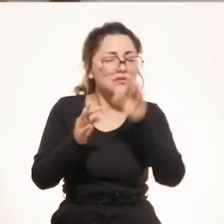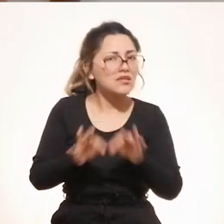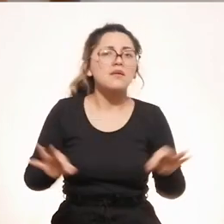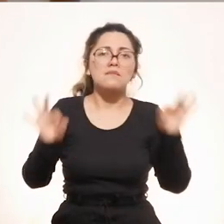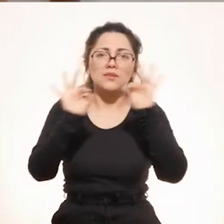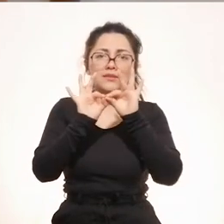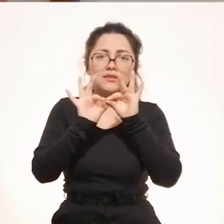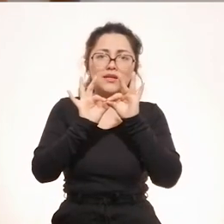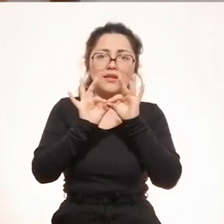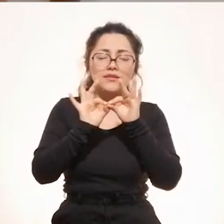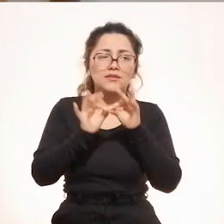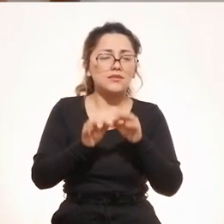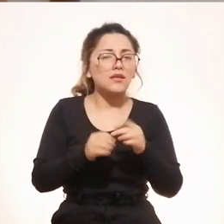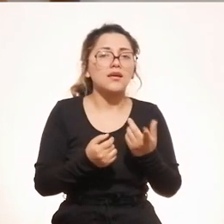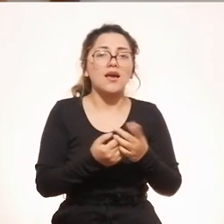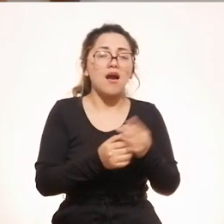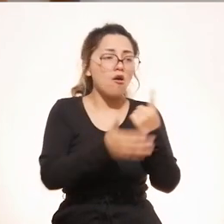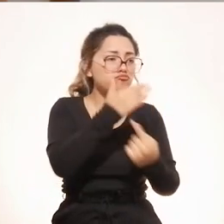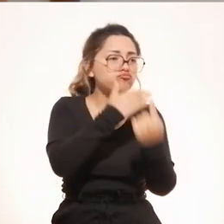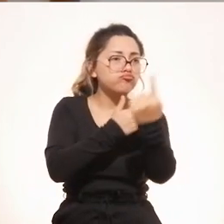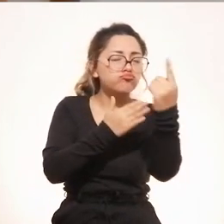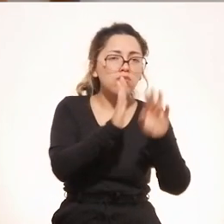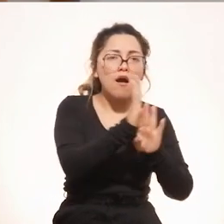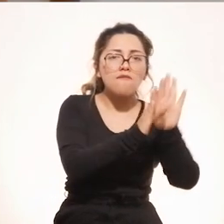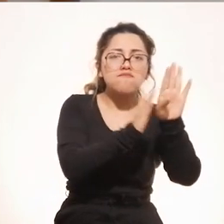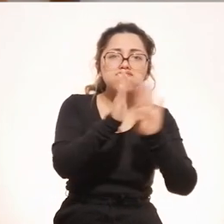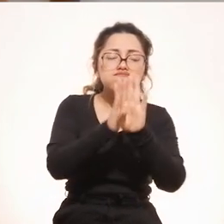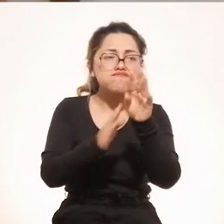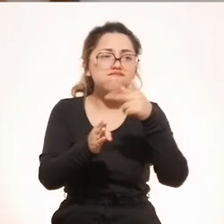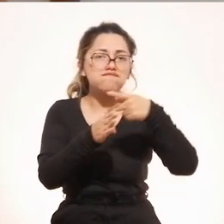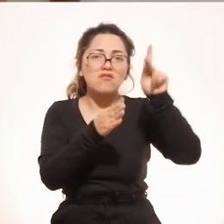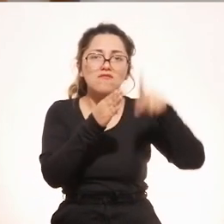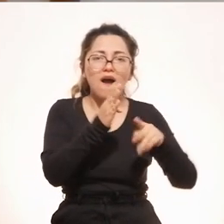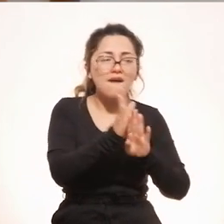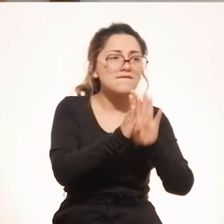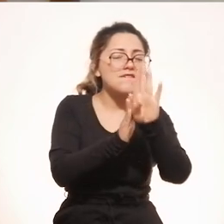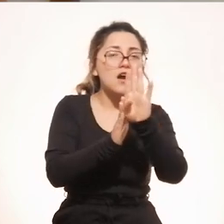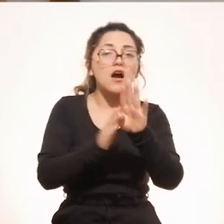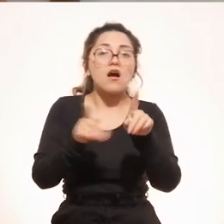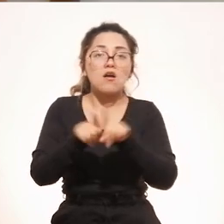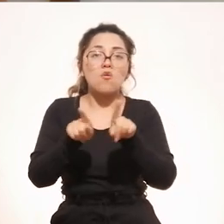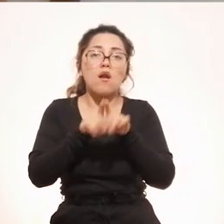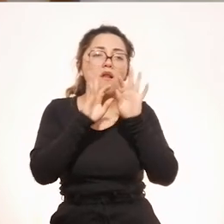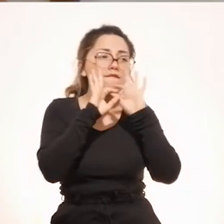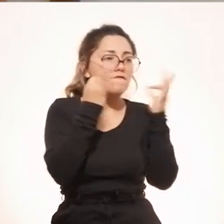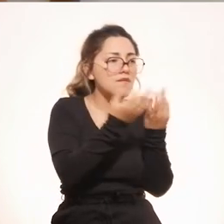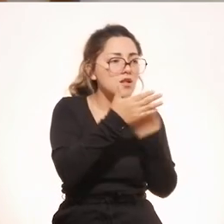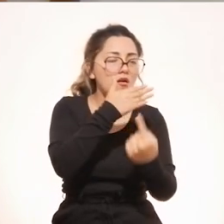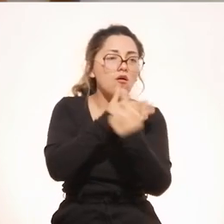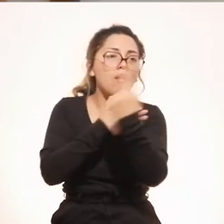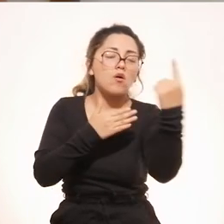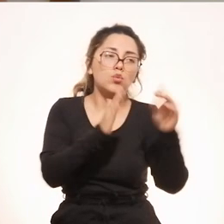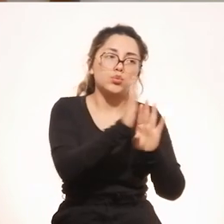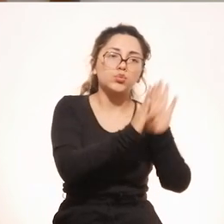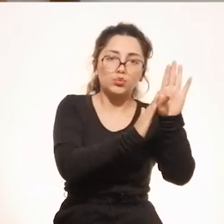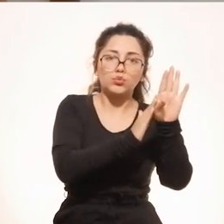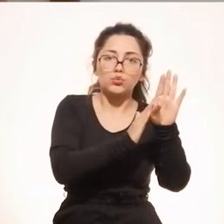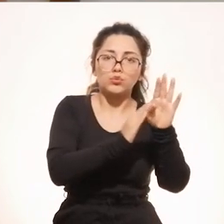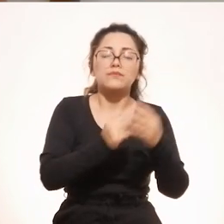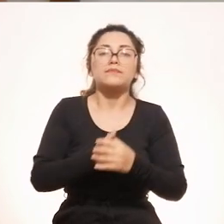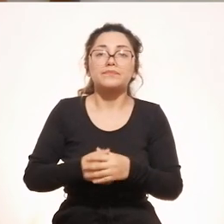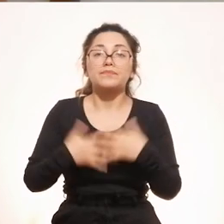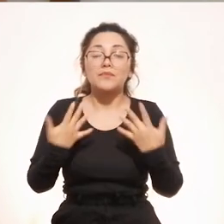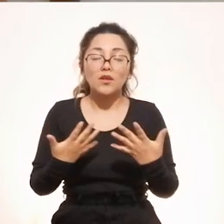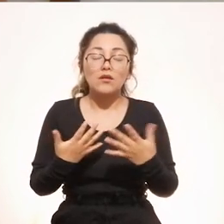educación es un factor determinante no solo para el desarrollo personal, profesional, sino también para contribuir al